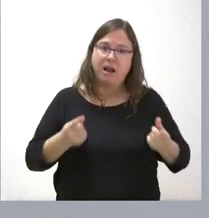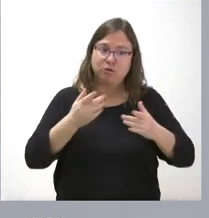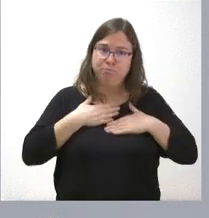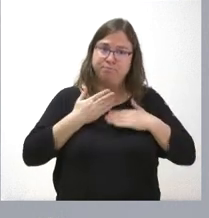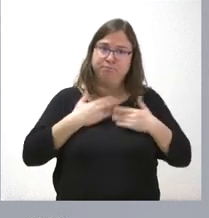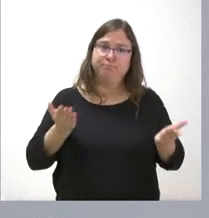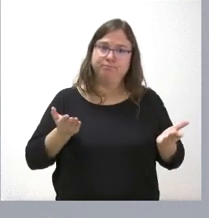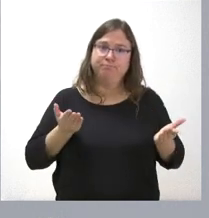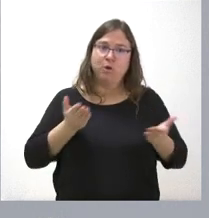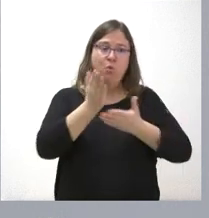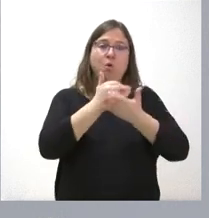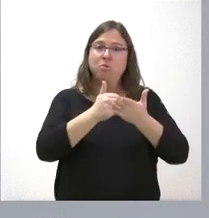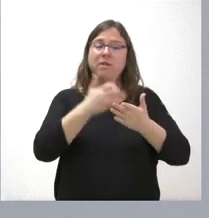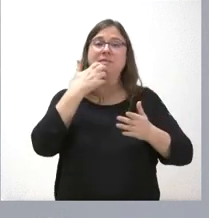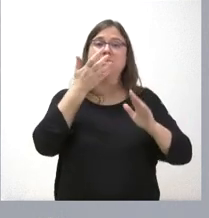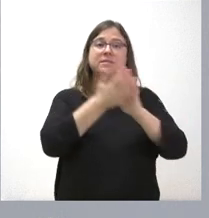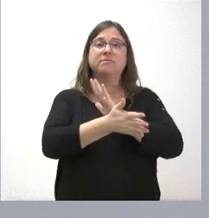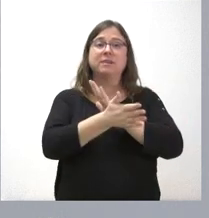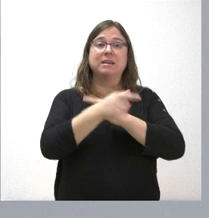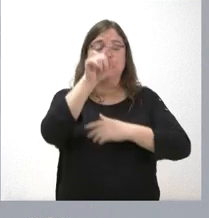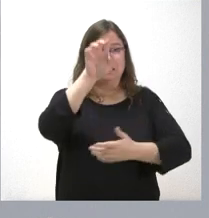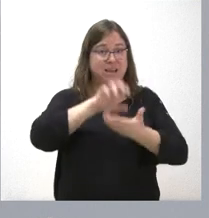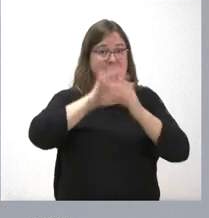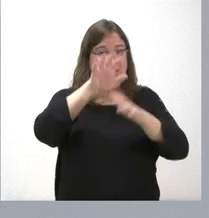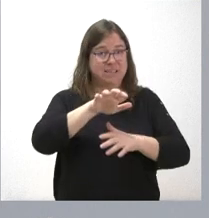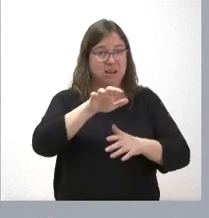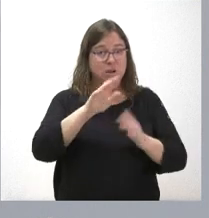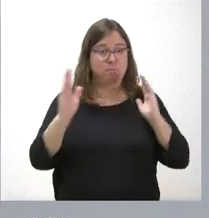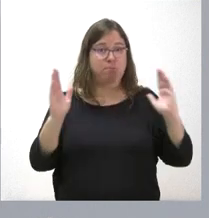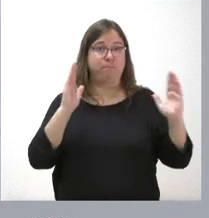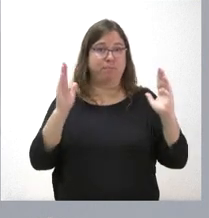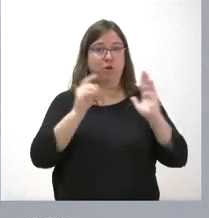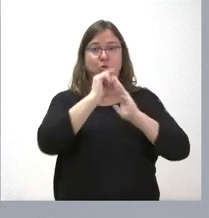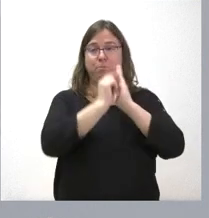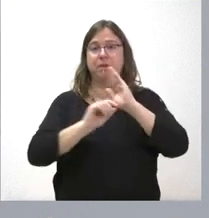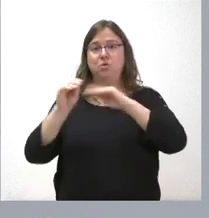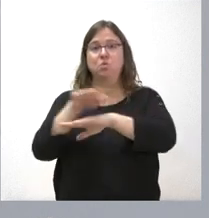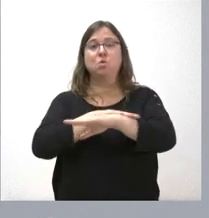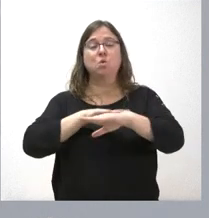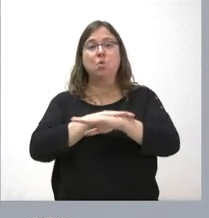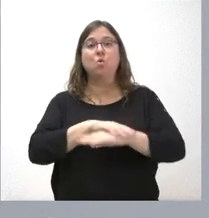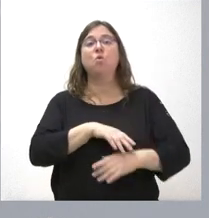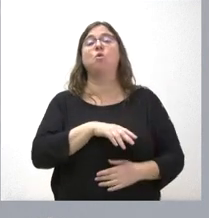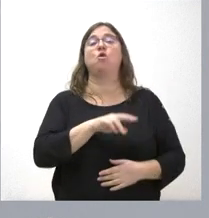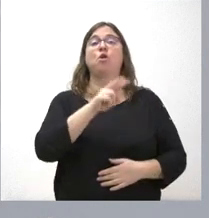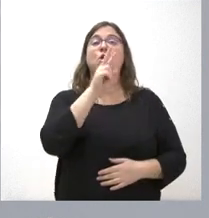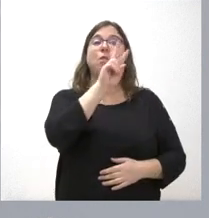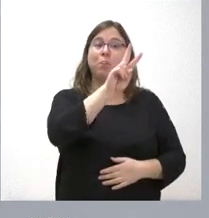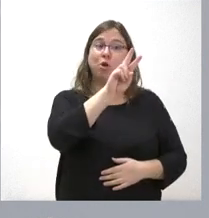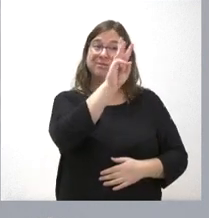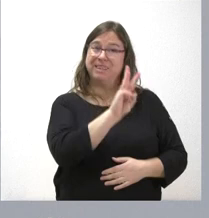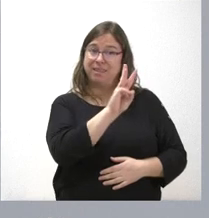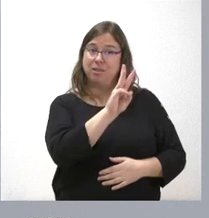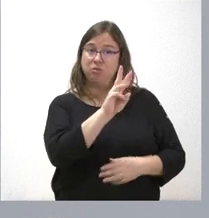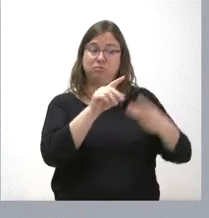dicho. De lo que se lleva en Castilla y León durante este periodo con las medidas del Gobierno, las dos terceras partes del impacto en materia